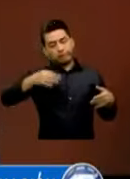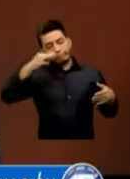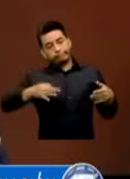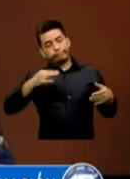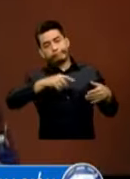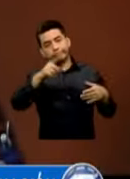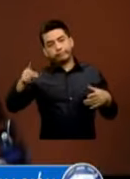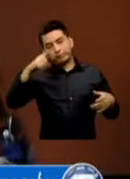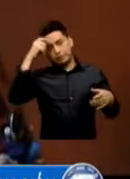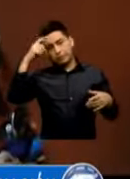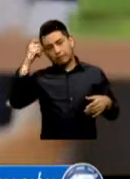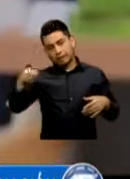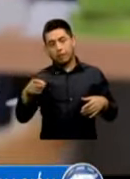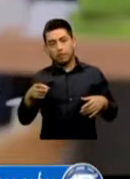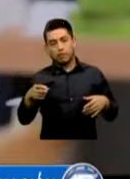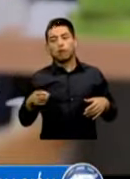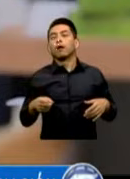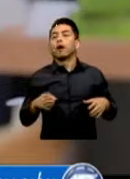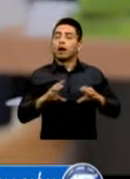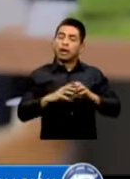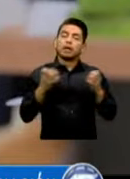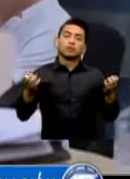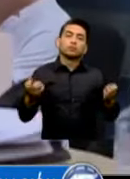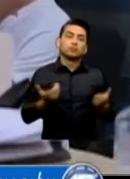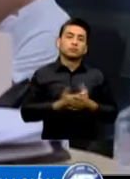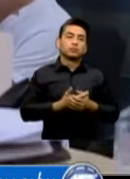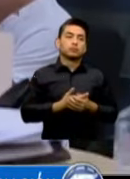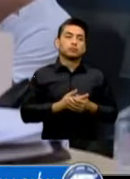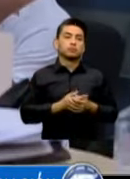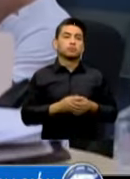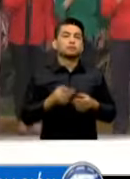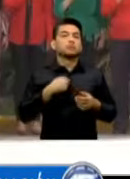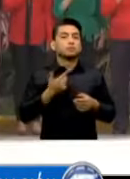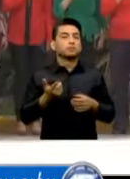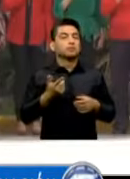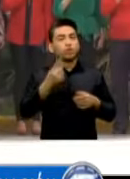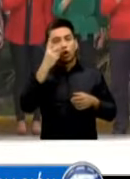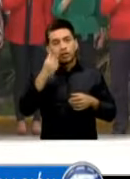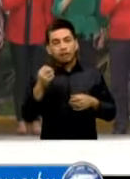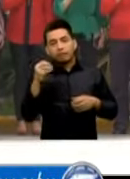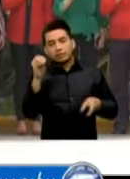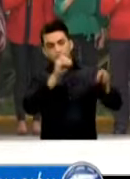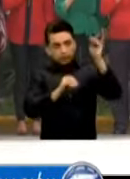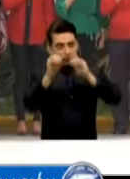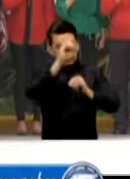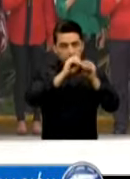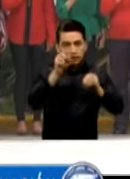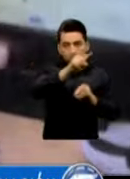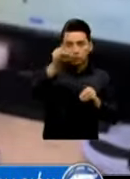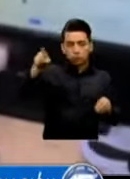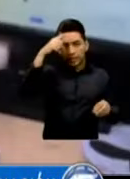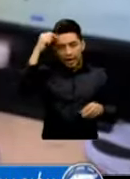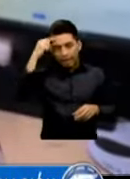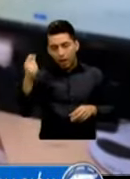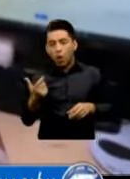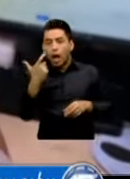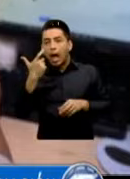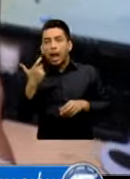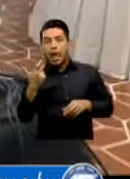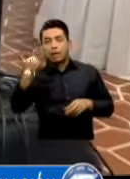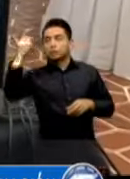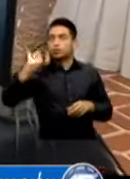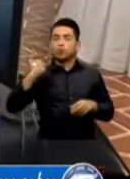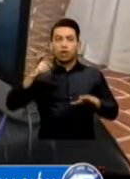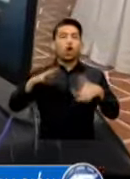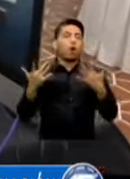ese sentido Se trabajó En una Reclasificación De puestos Y salarios Porque habían Personas Que desde Diez años